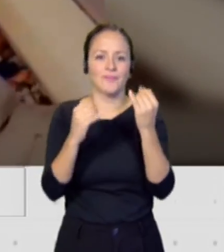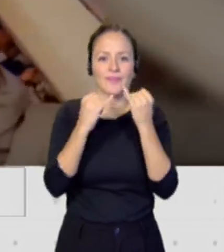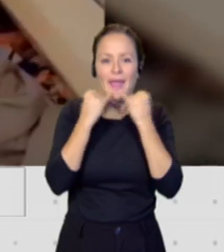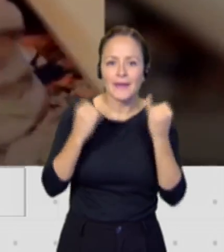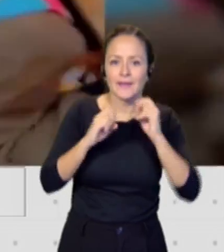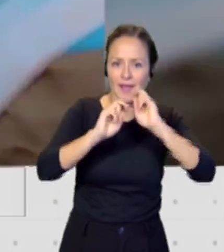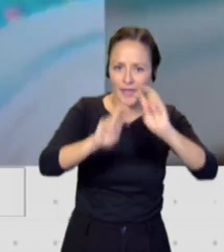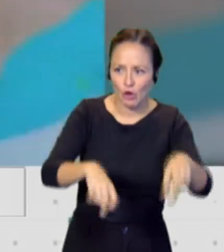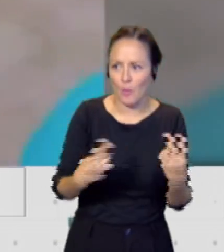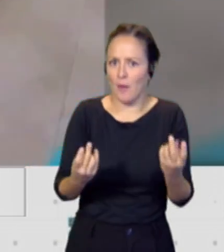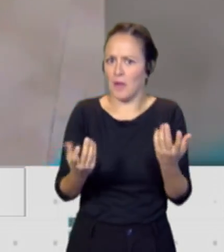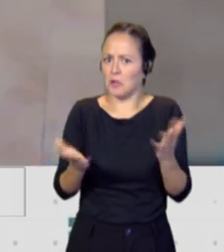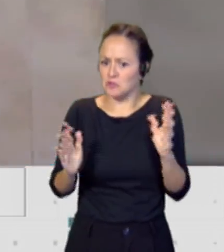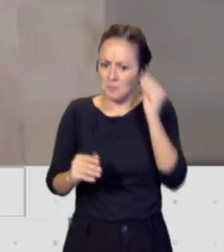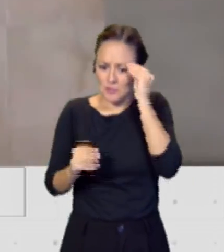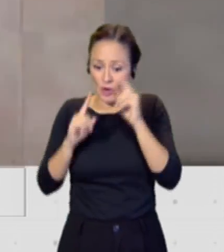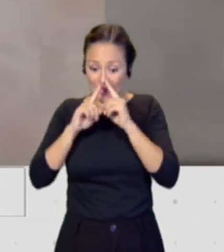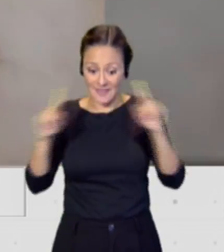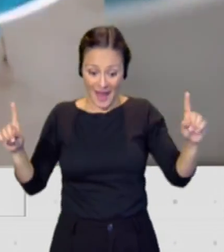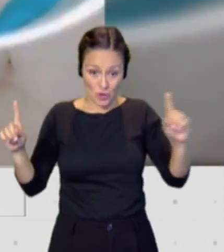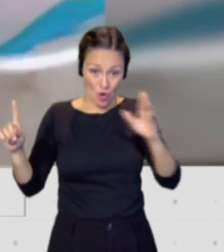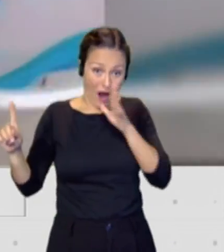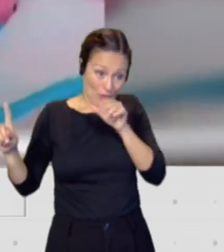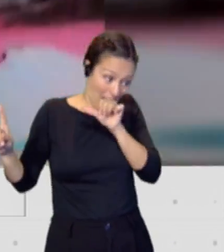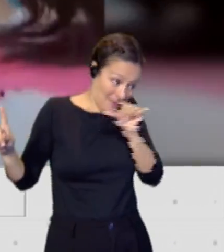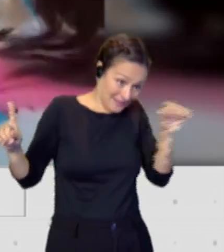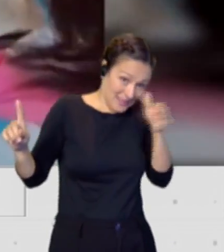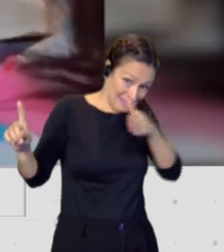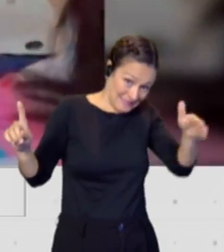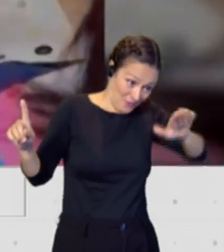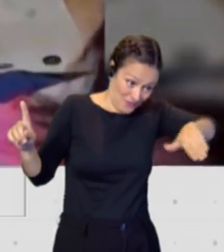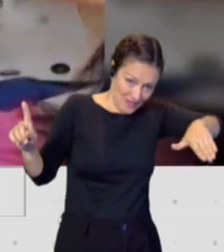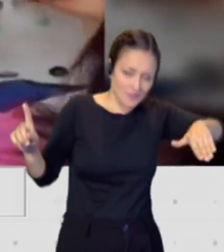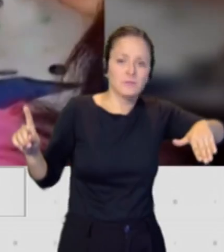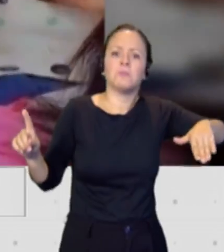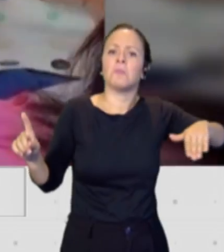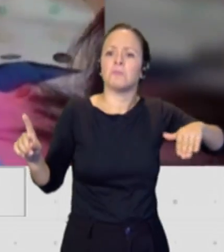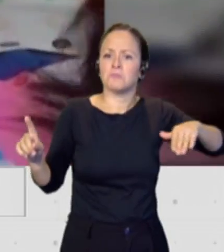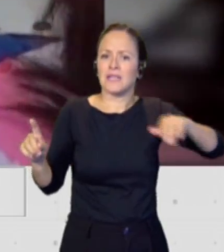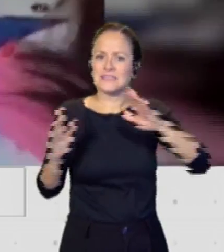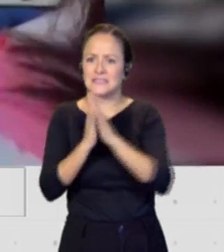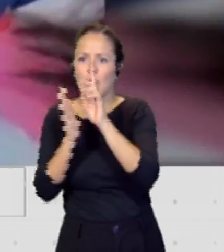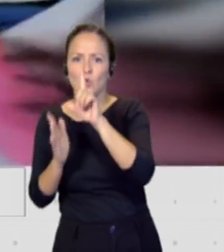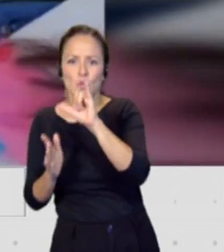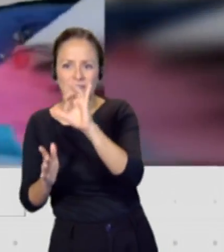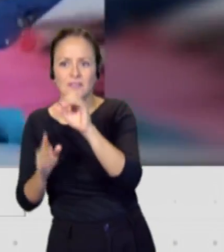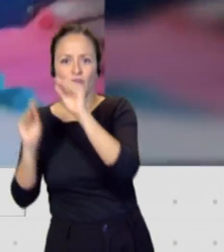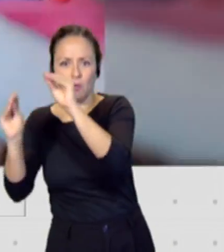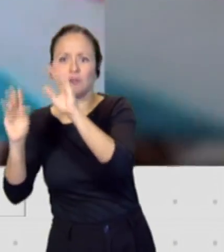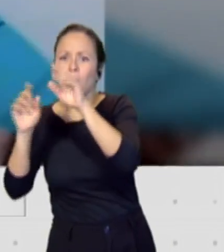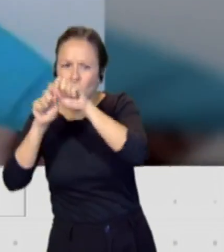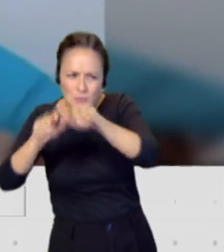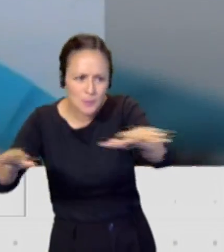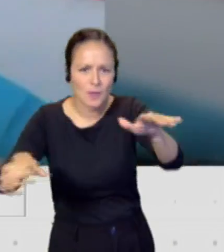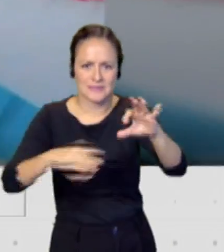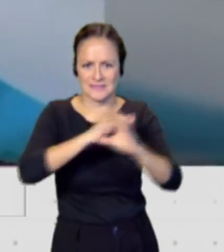mismo año 2024, el gobierno de Canarias lo va a expandir no solo a San Luis, sino a otras zonas de Senegal, porque la demanda ha